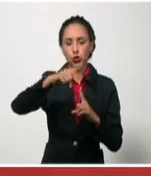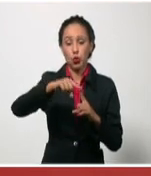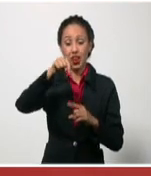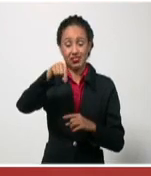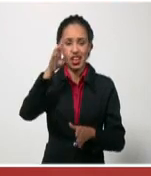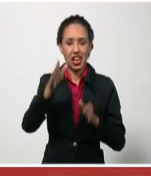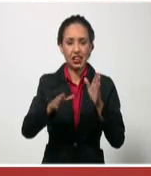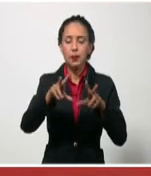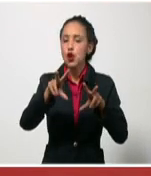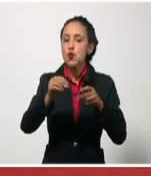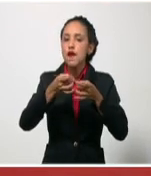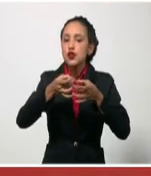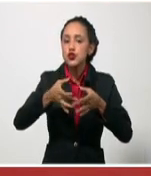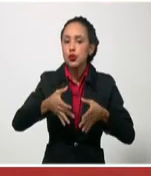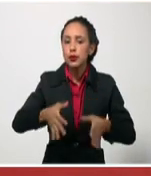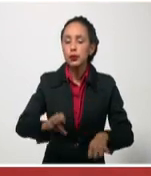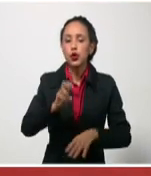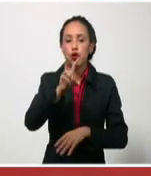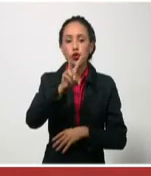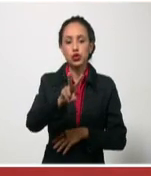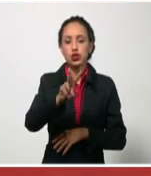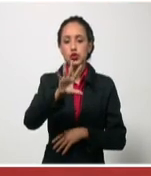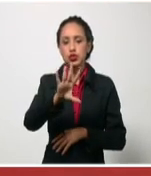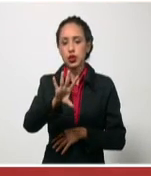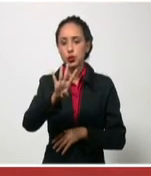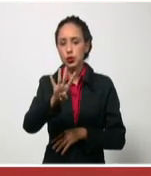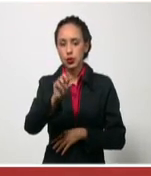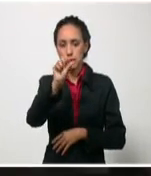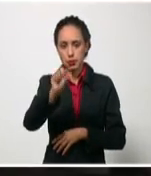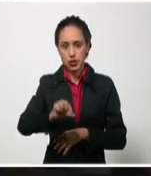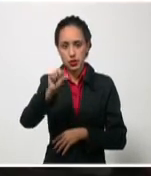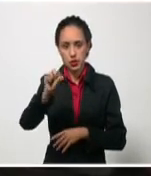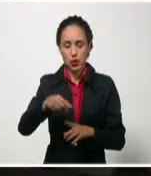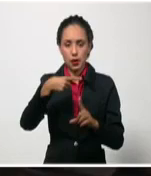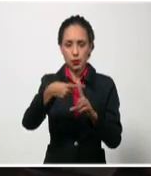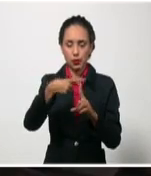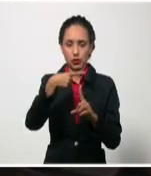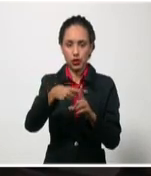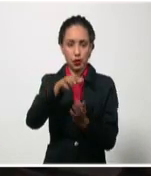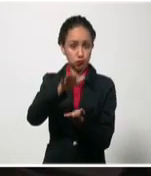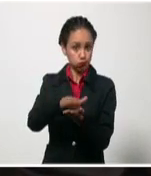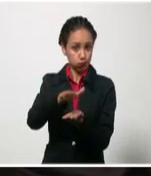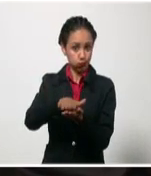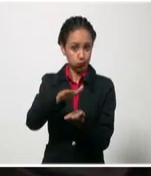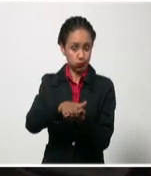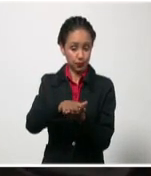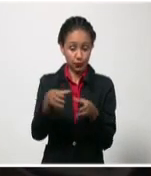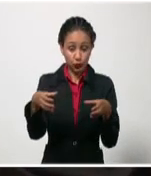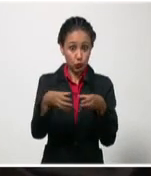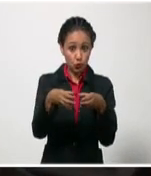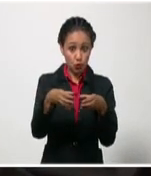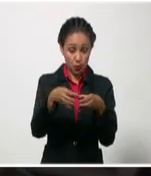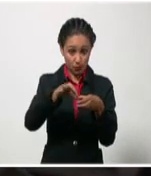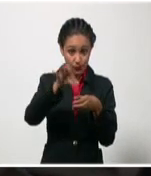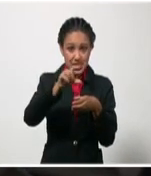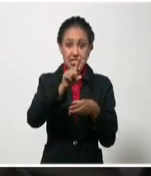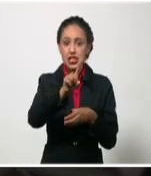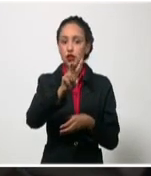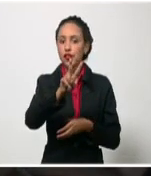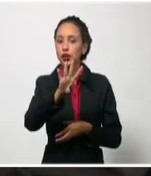de nueva normalidad con 254 casos positivos acumulados, de ellos 124